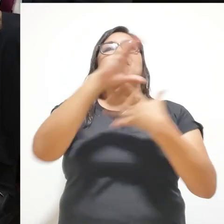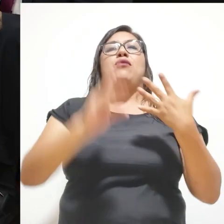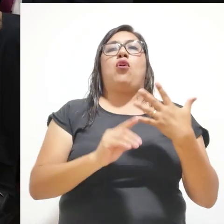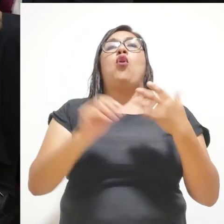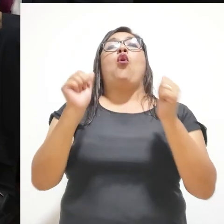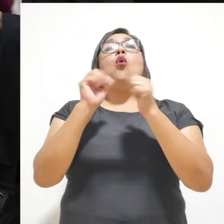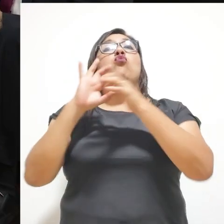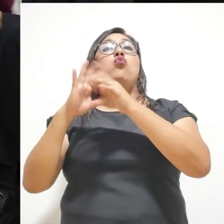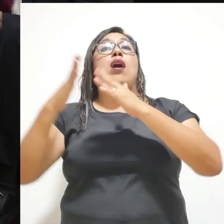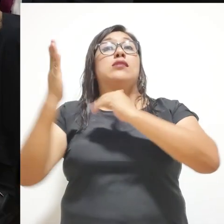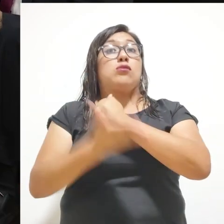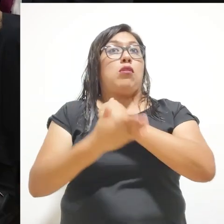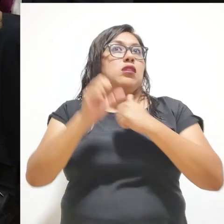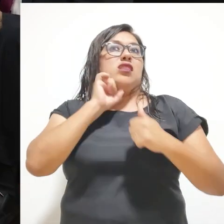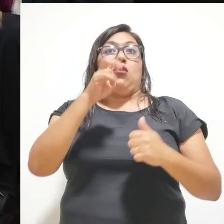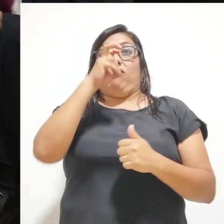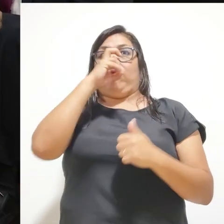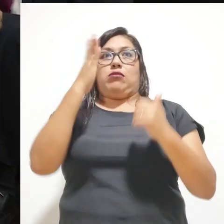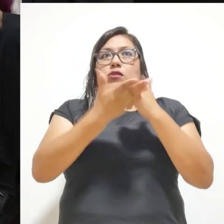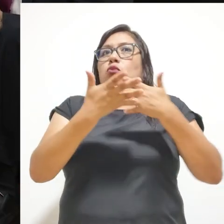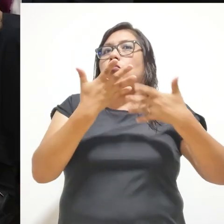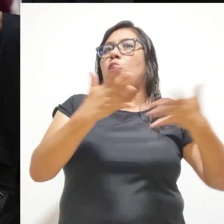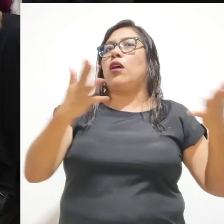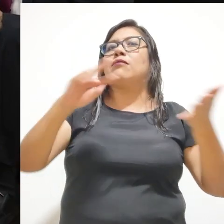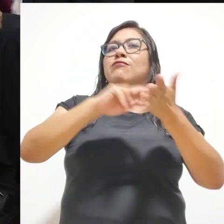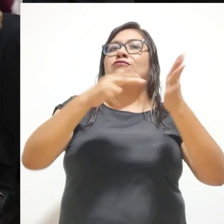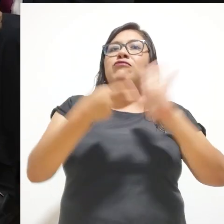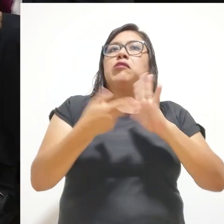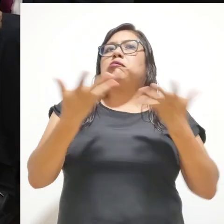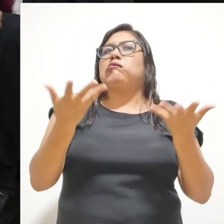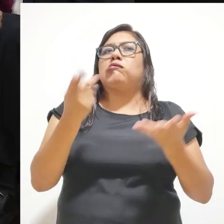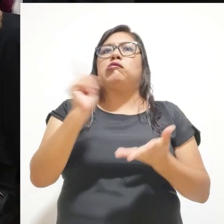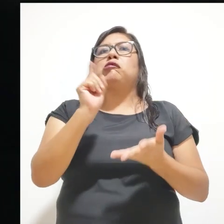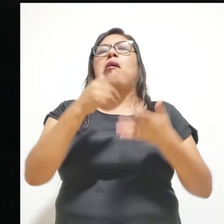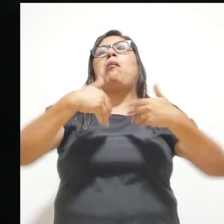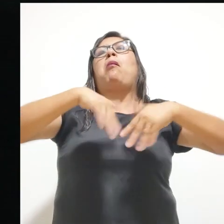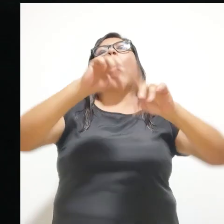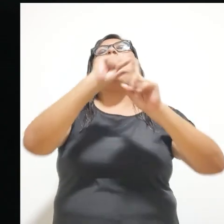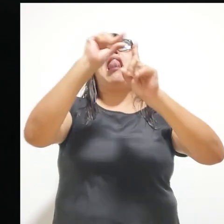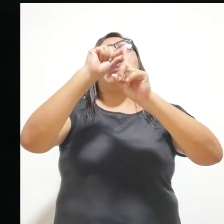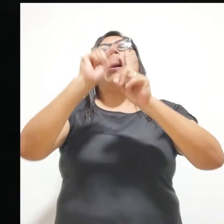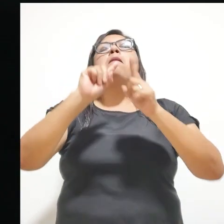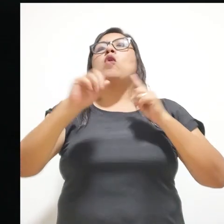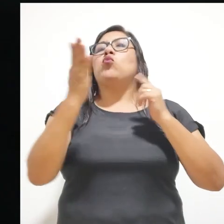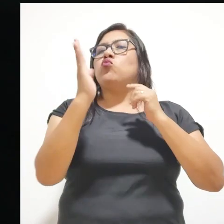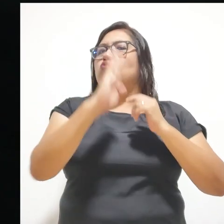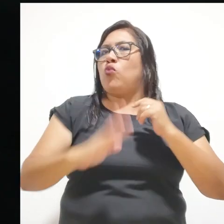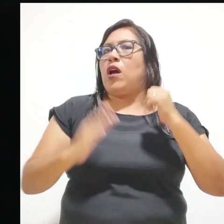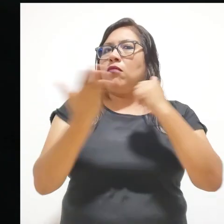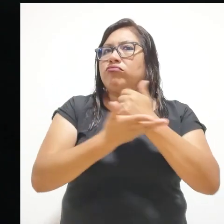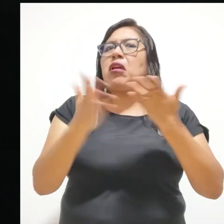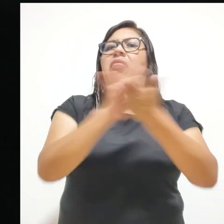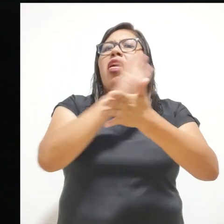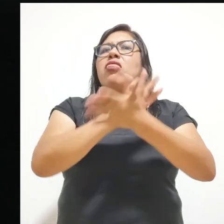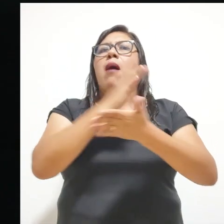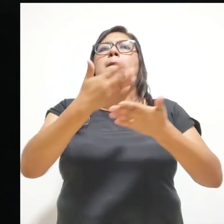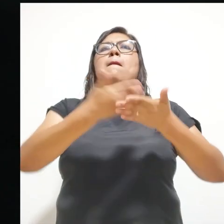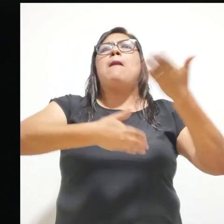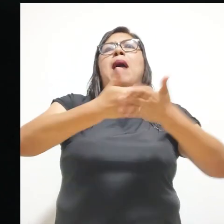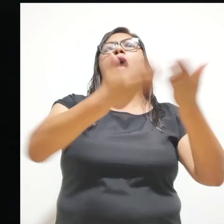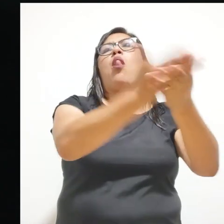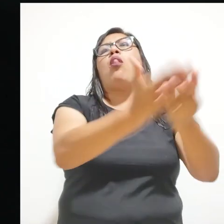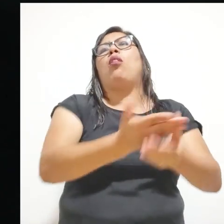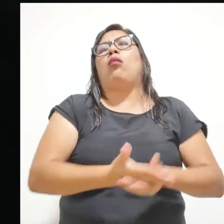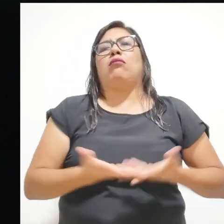Claro que sí. Fiscalización con sanción, ¿no? Porque si no hay sanción, también queda como una cosa lírica y que al final llenarse de papeles,